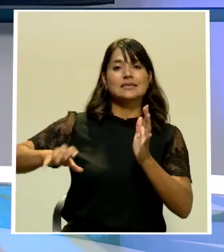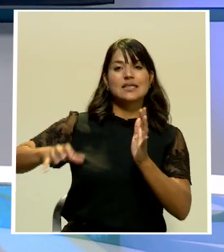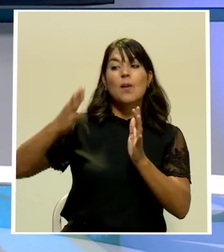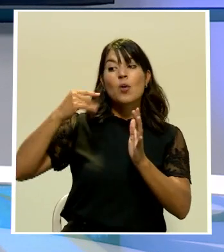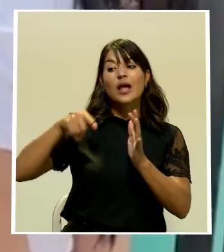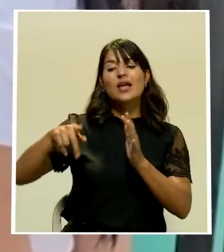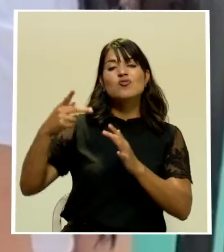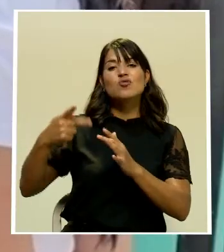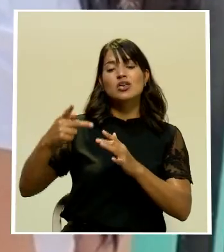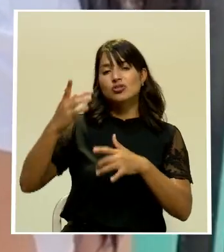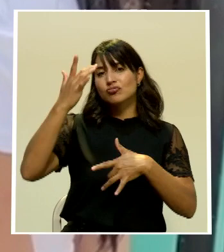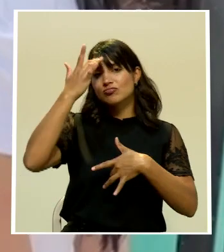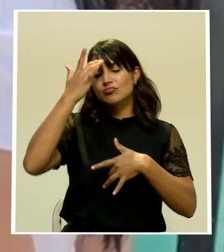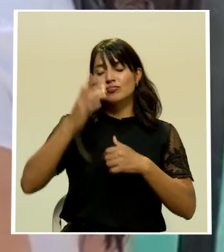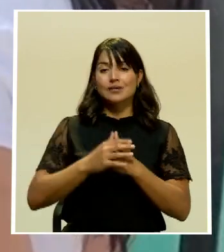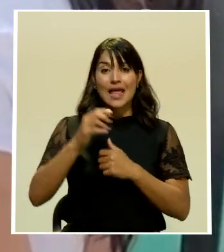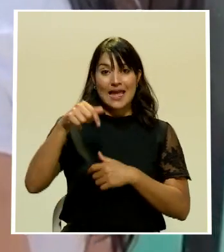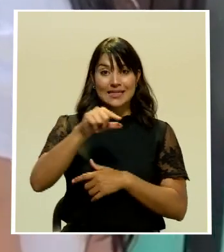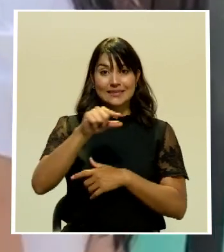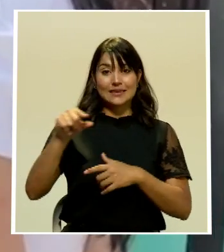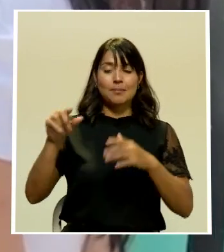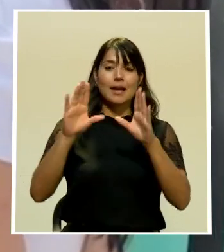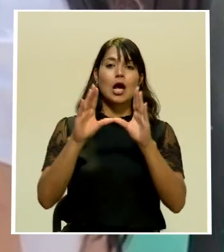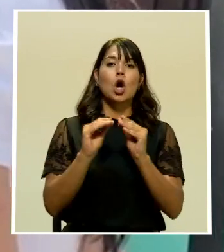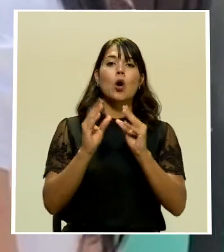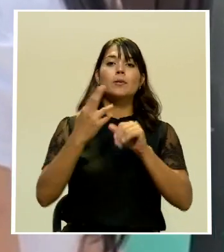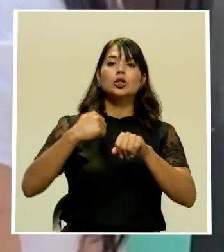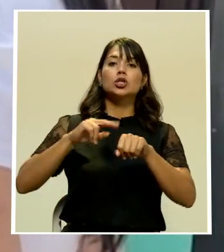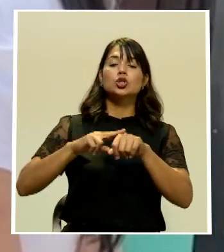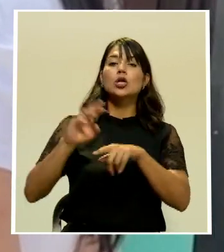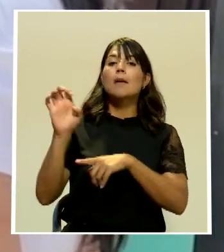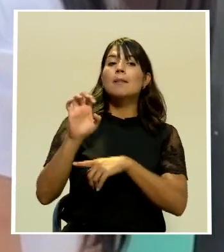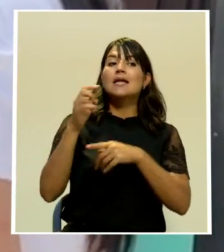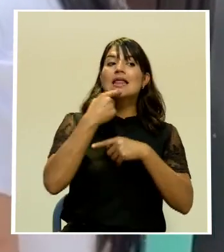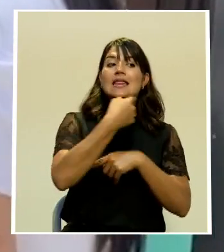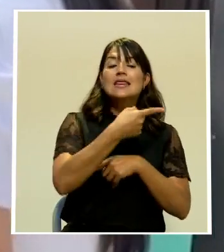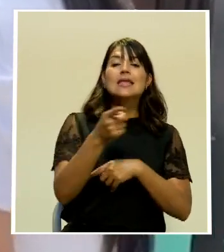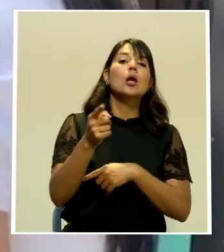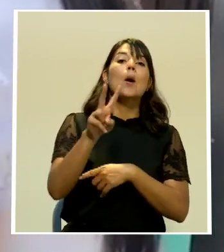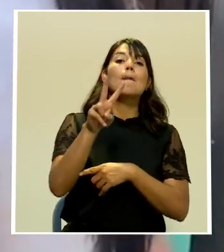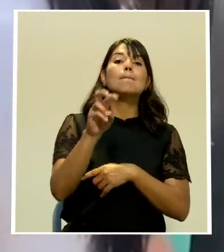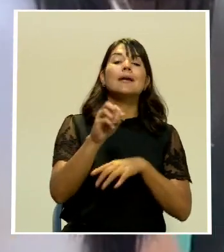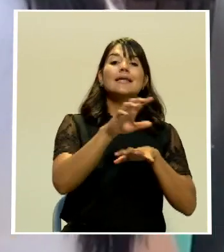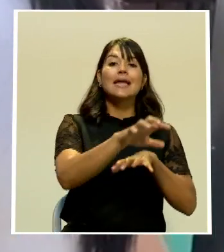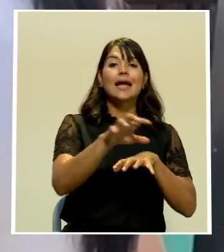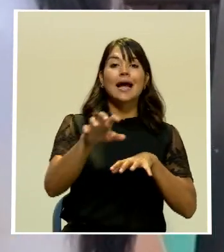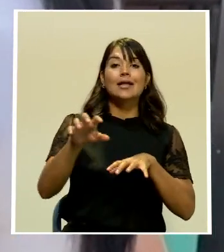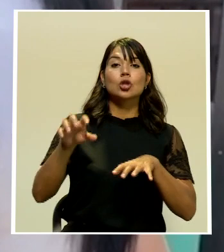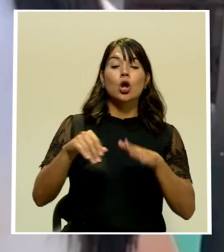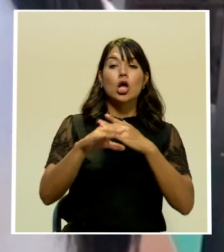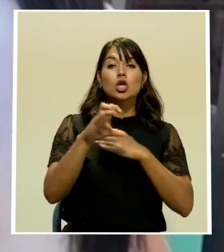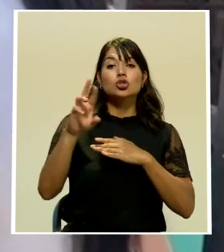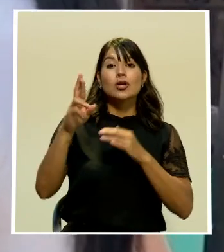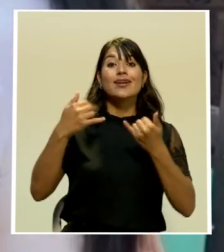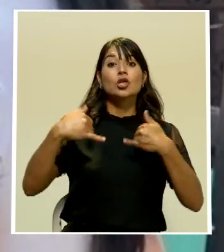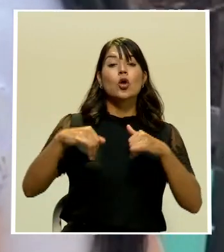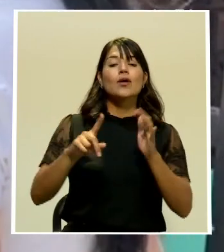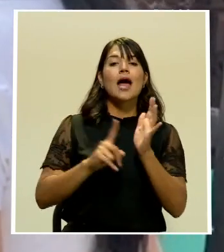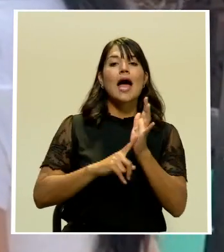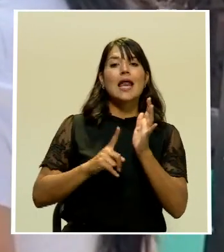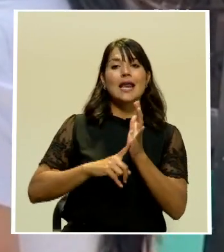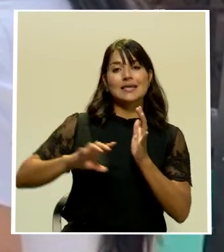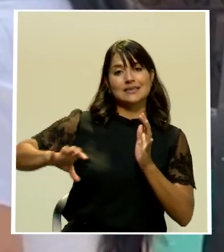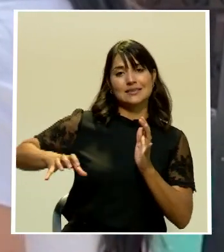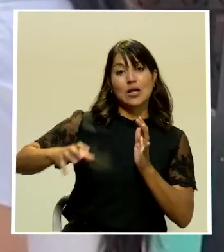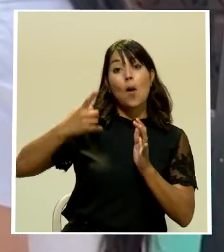esta semana la comisión nacional de emergencias comunicó que 20 cantones del país se mantienen en alerta naranja por el